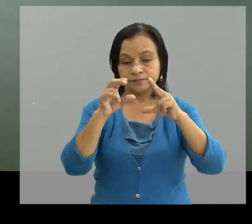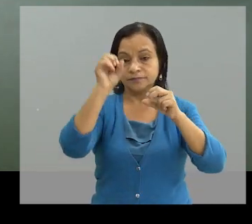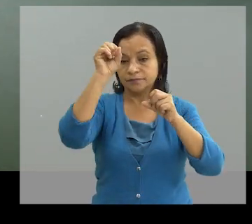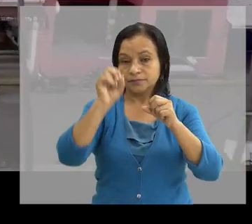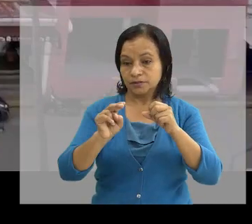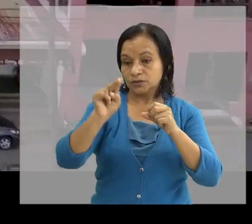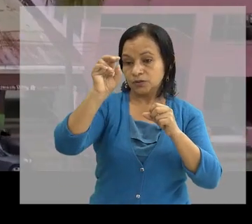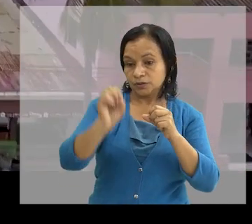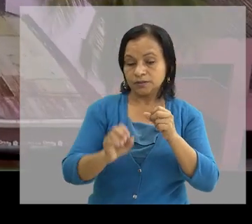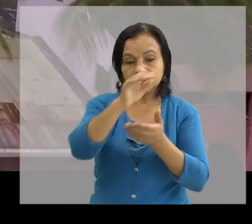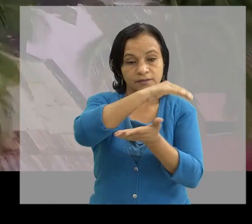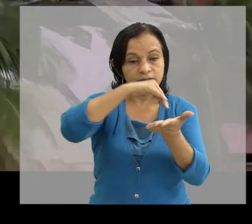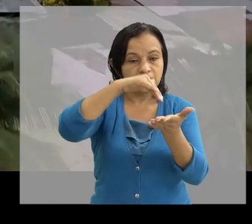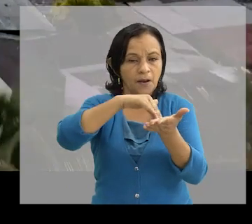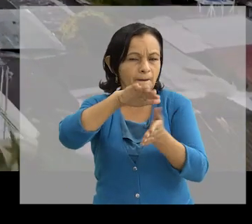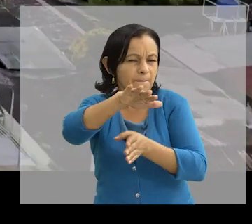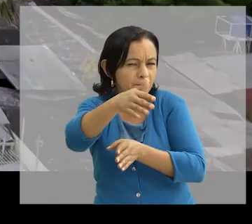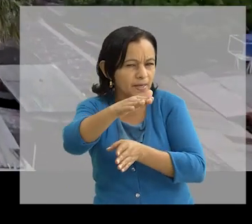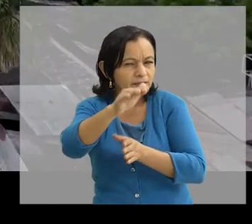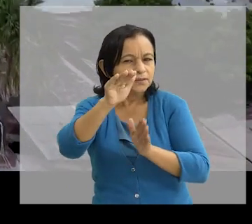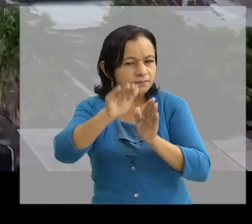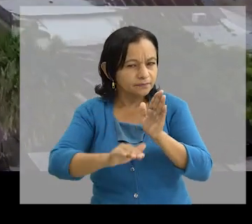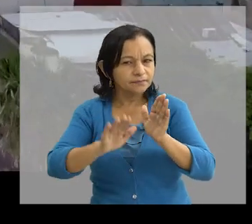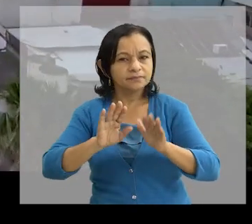y Sur y la región central con menor escala